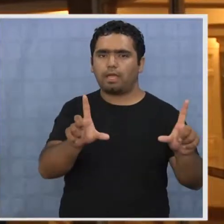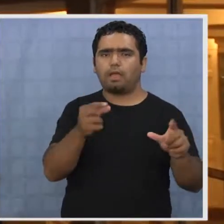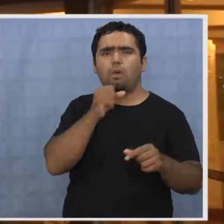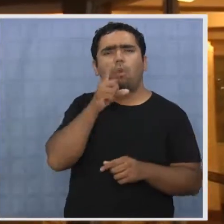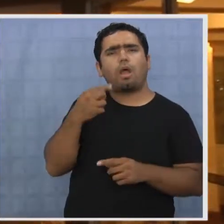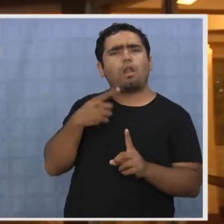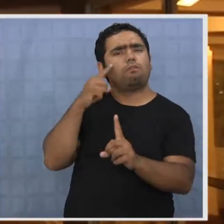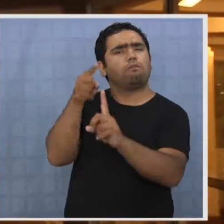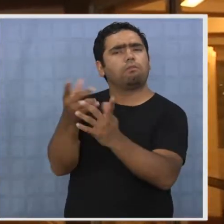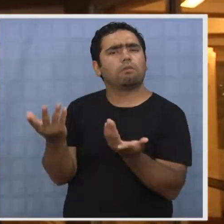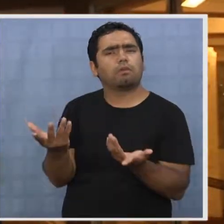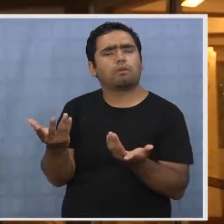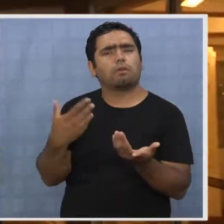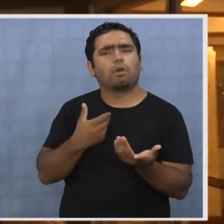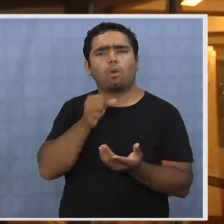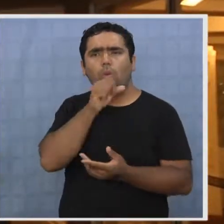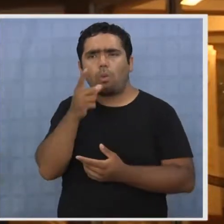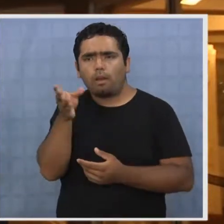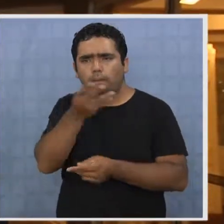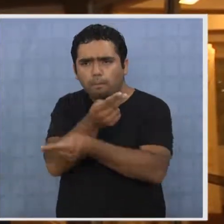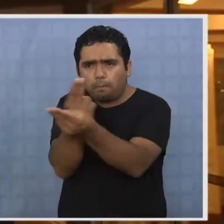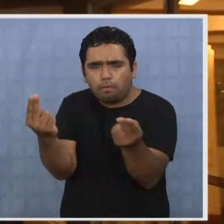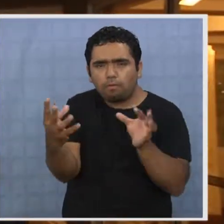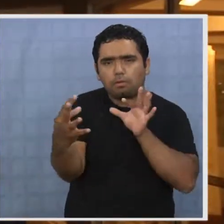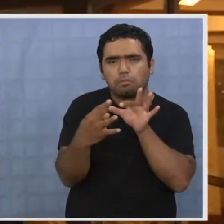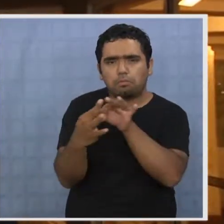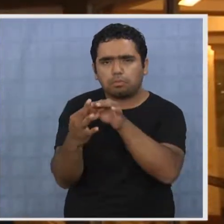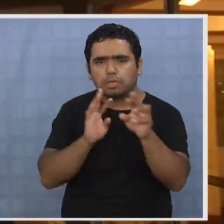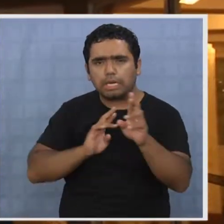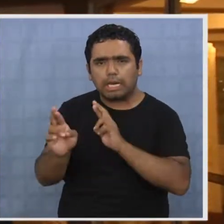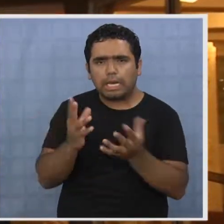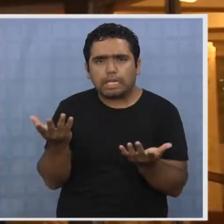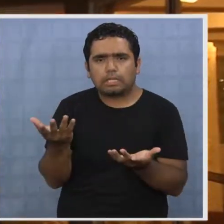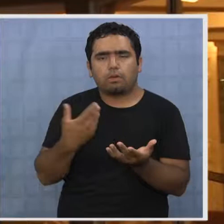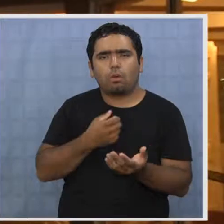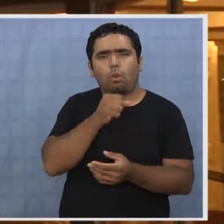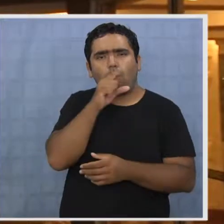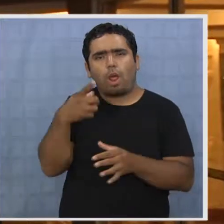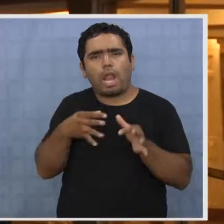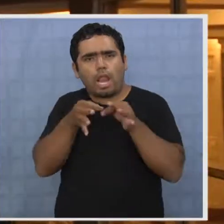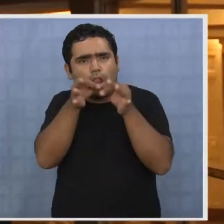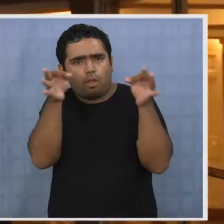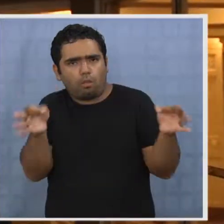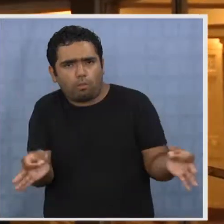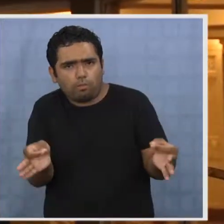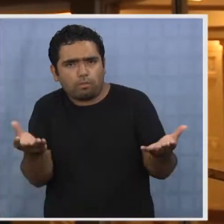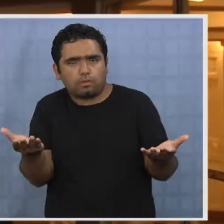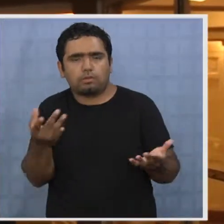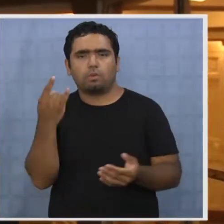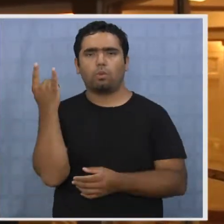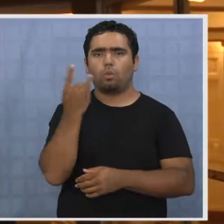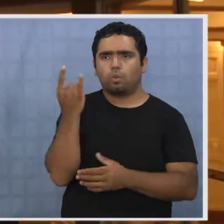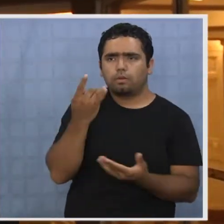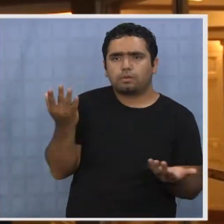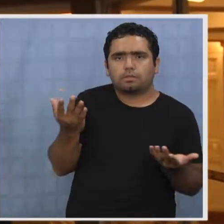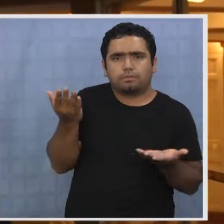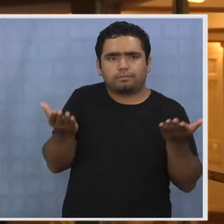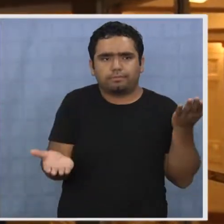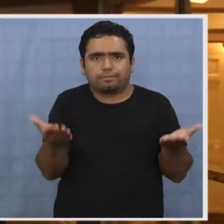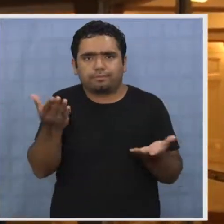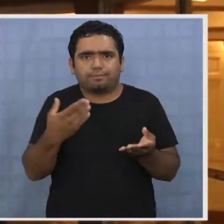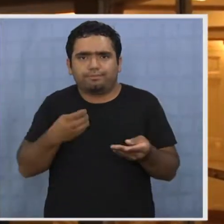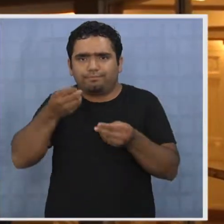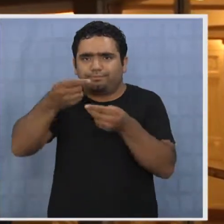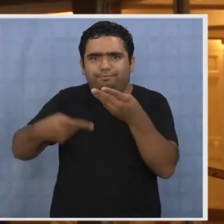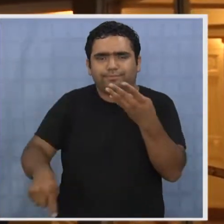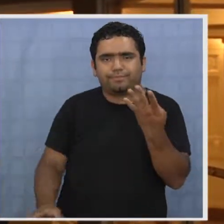relación de la televisión con el ciudadano, el lucro de la educación, cuál es la relación de la educación y de las universidades con sus ciudadanos, etc.